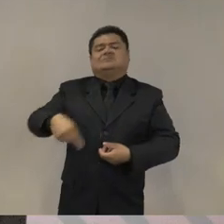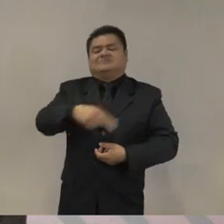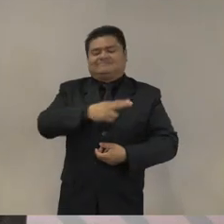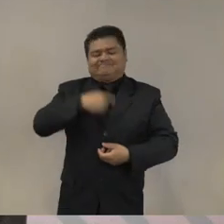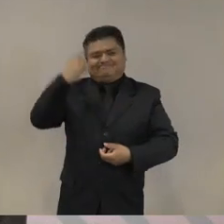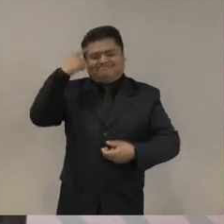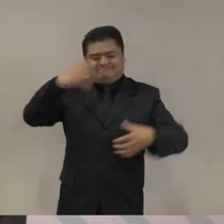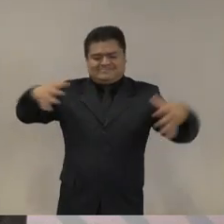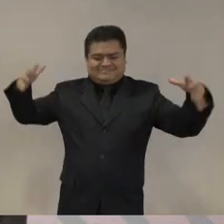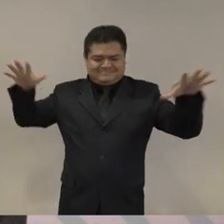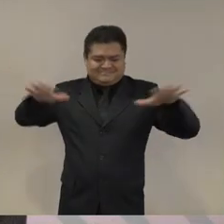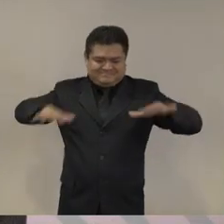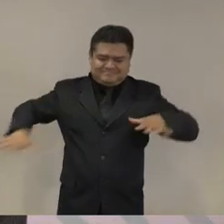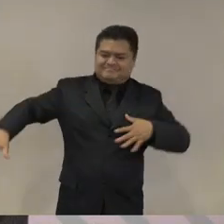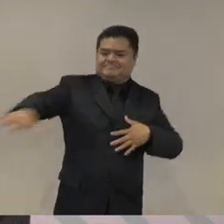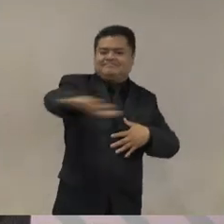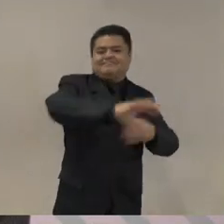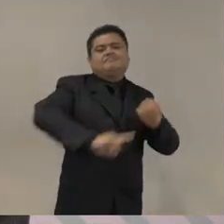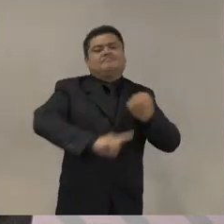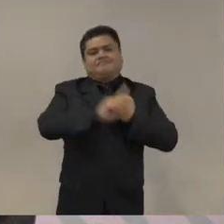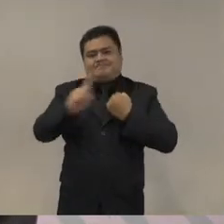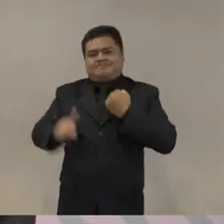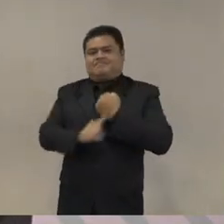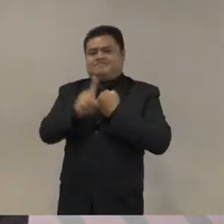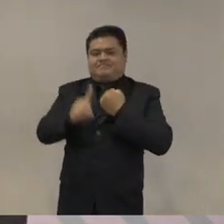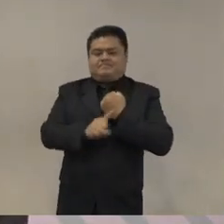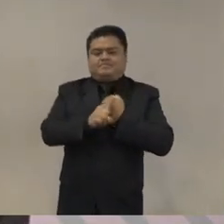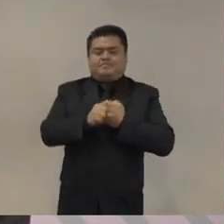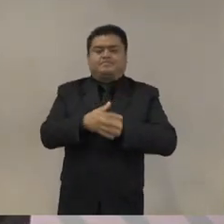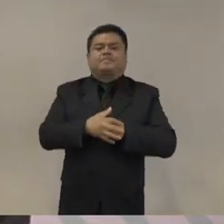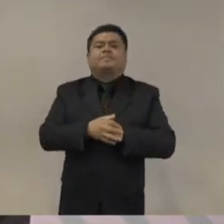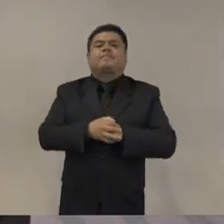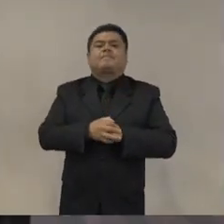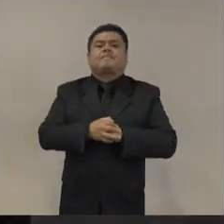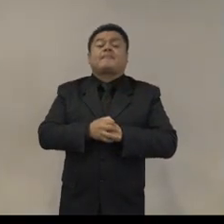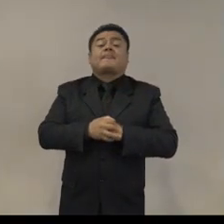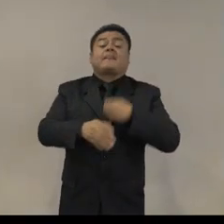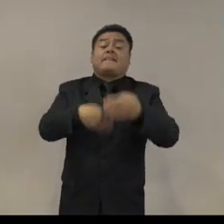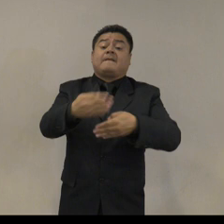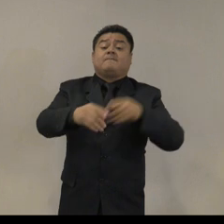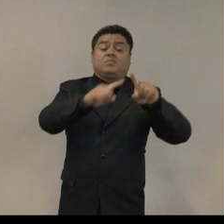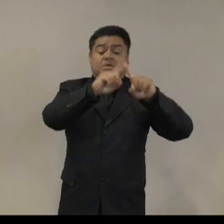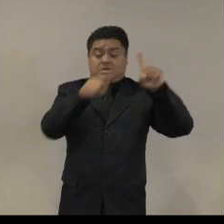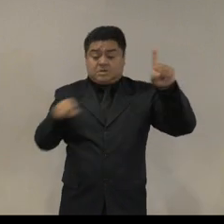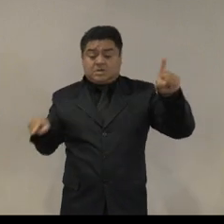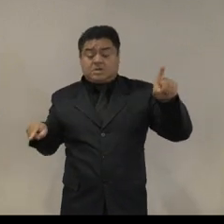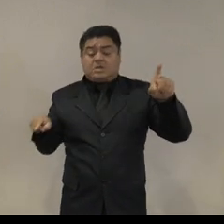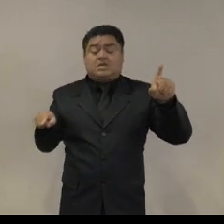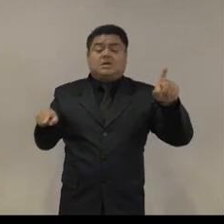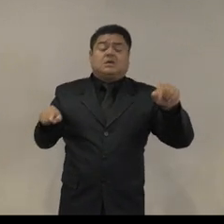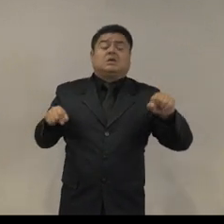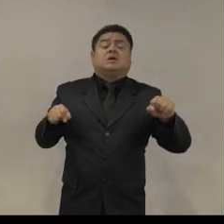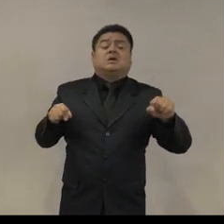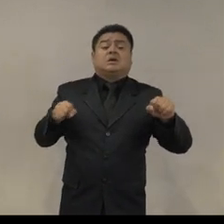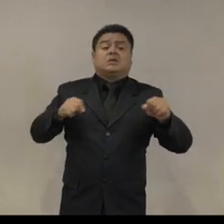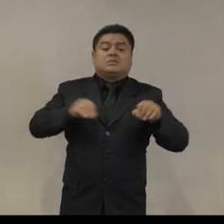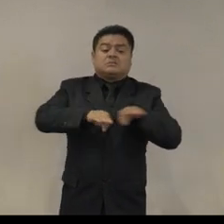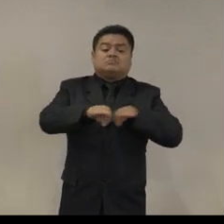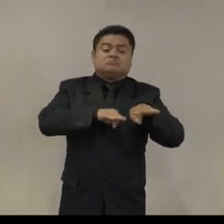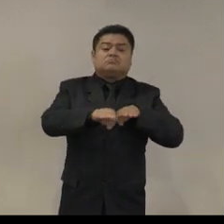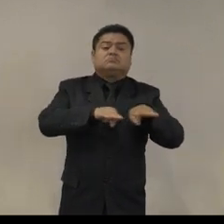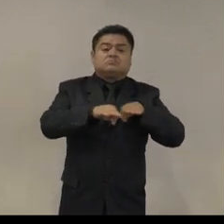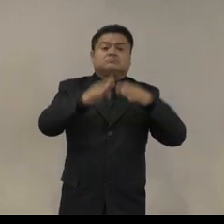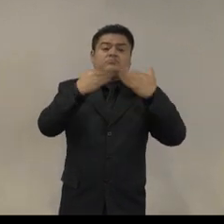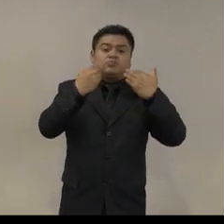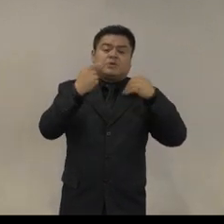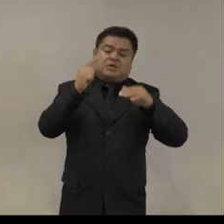de cómo va la generación de empleos en lo que era Torreón va